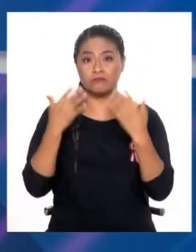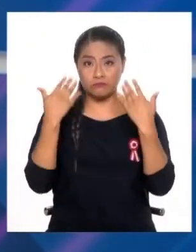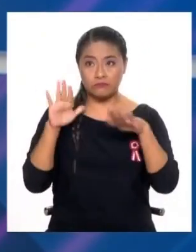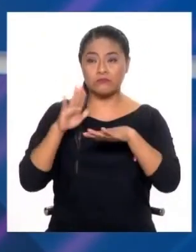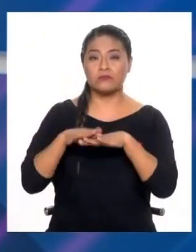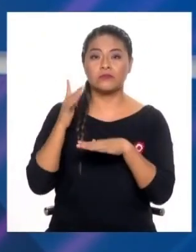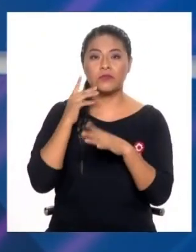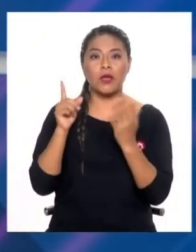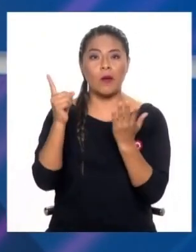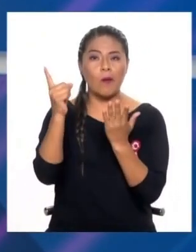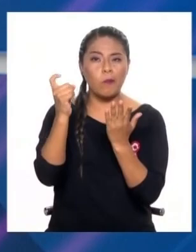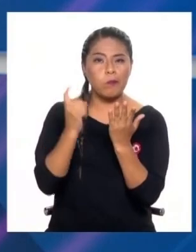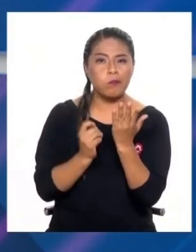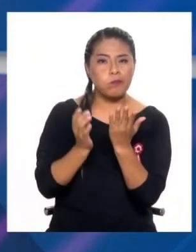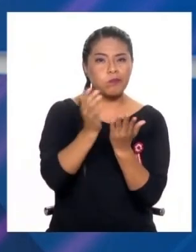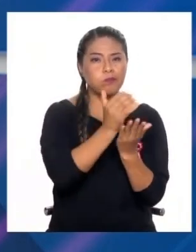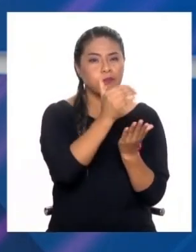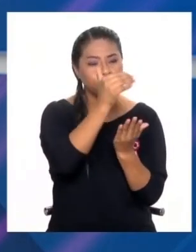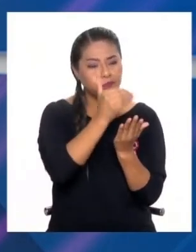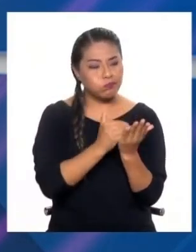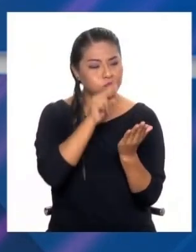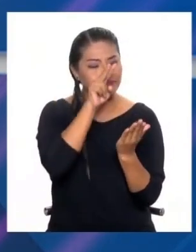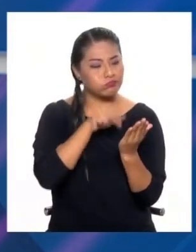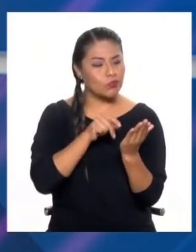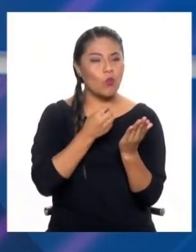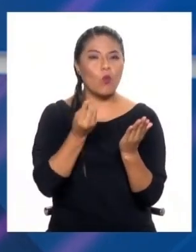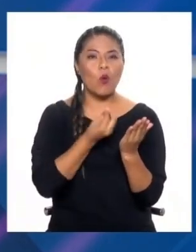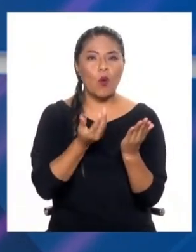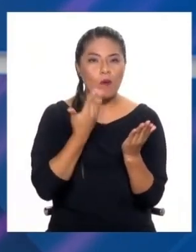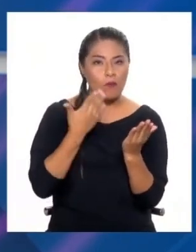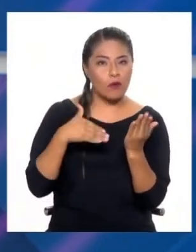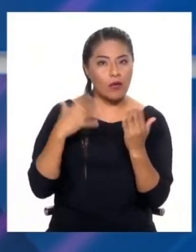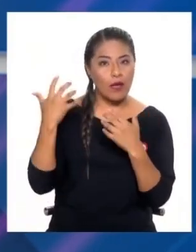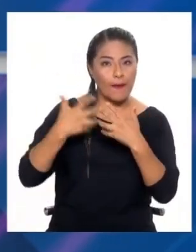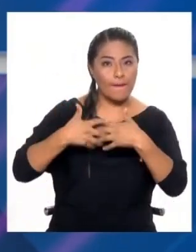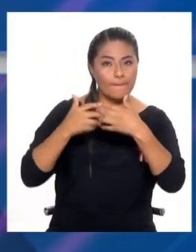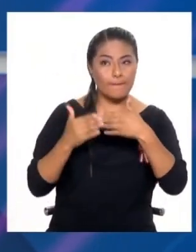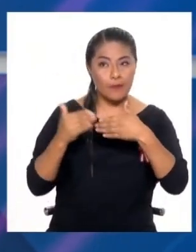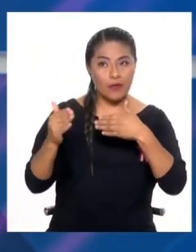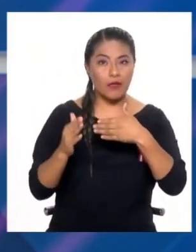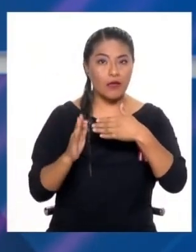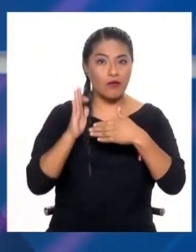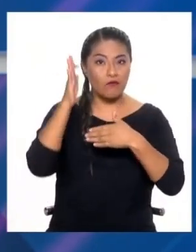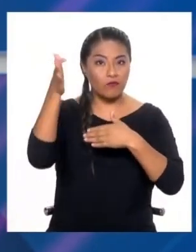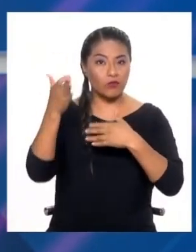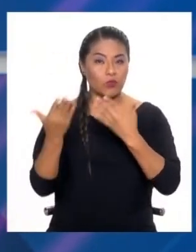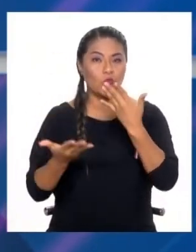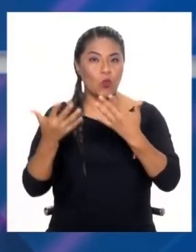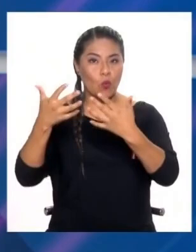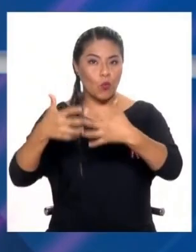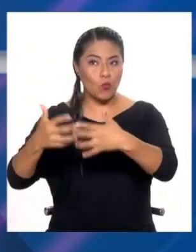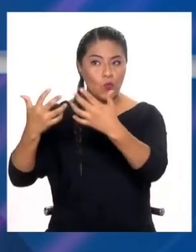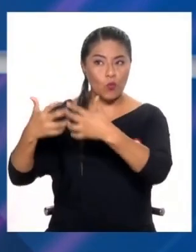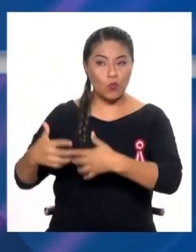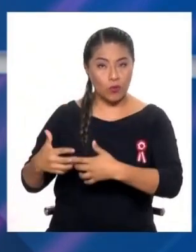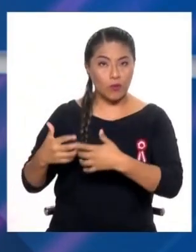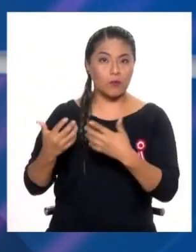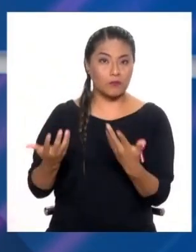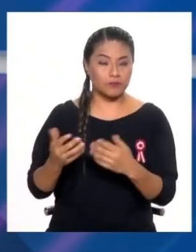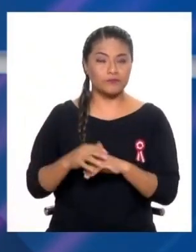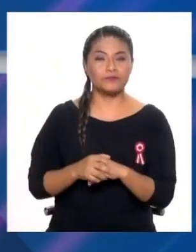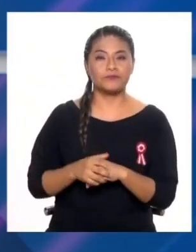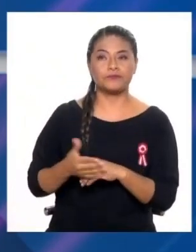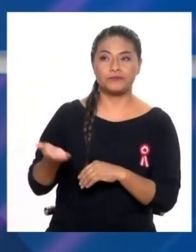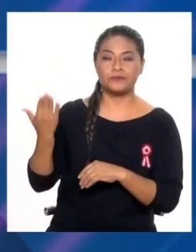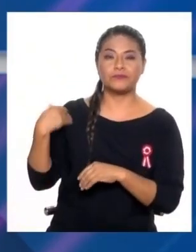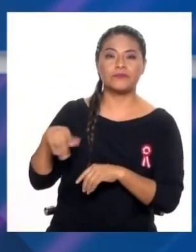encuestas que están planteando exactamente cómo deben enfrentar las empresas esta situación, que es un hecho y obviamente eso lo vamos a ver con un ex